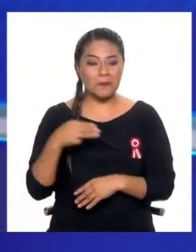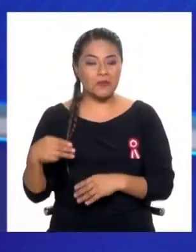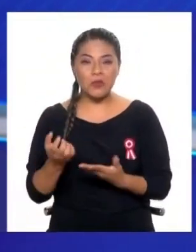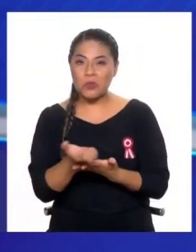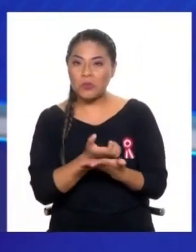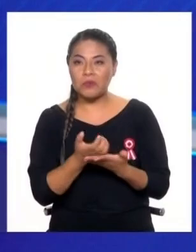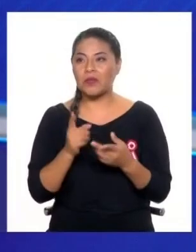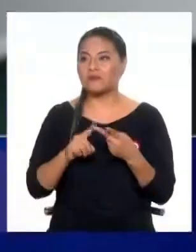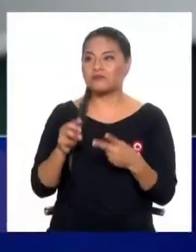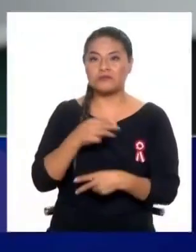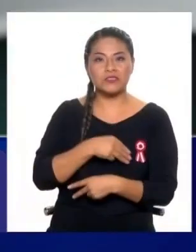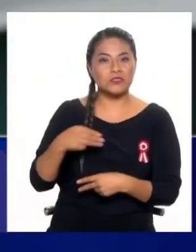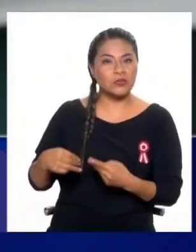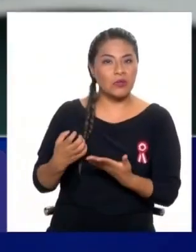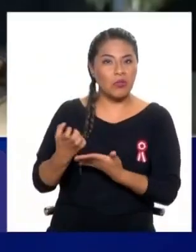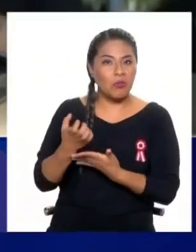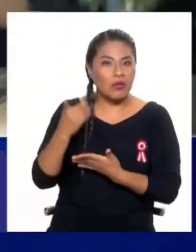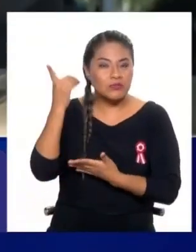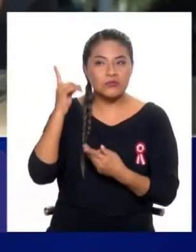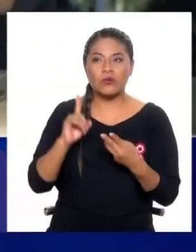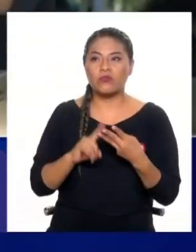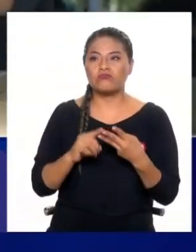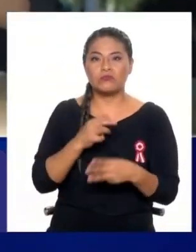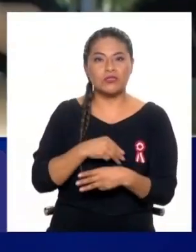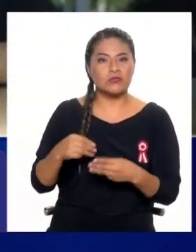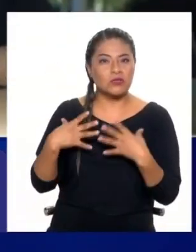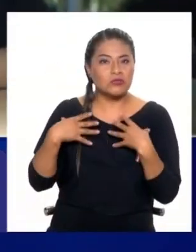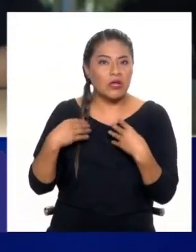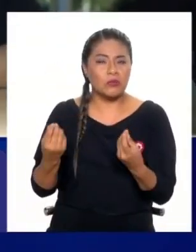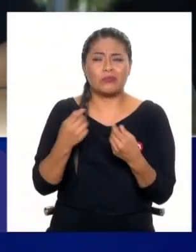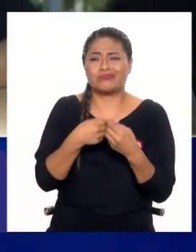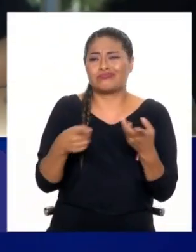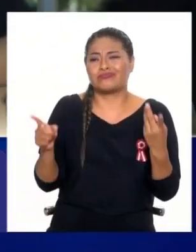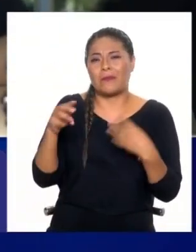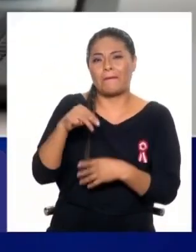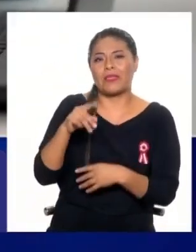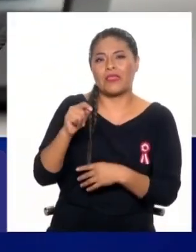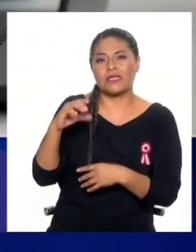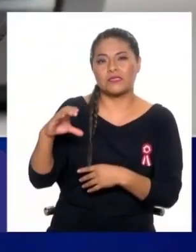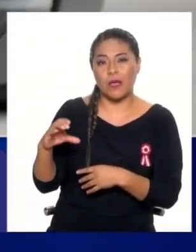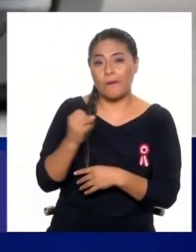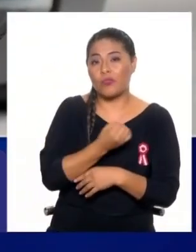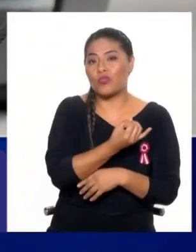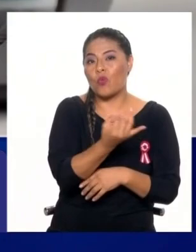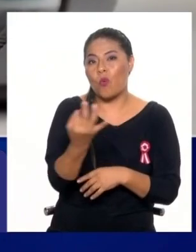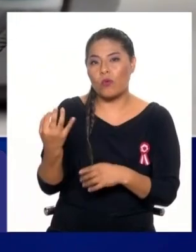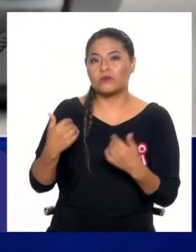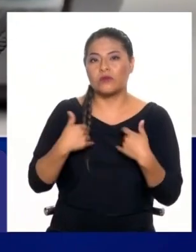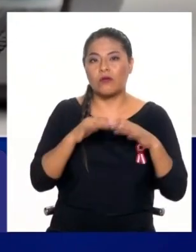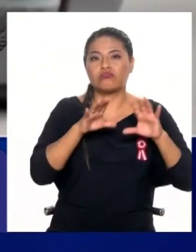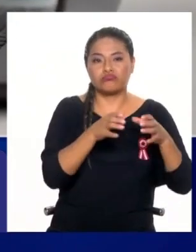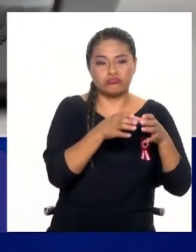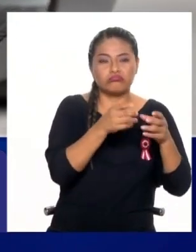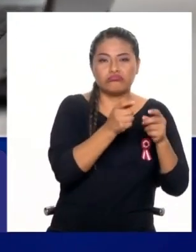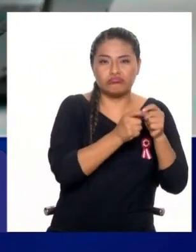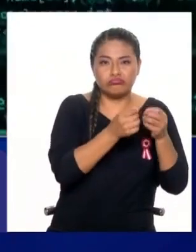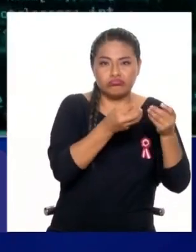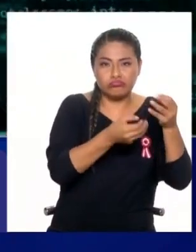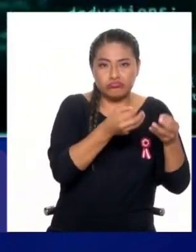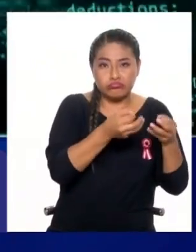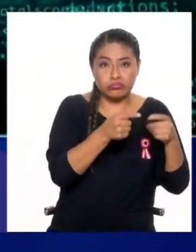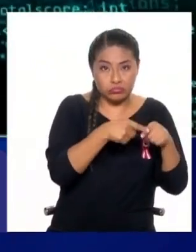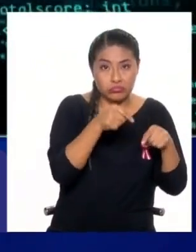dígase el Ministerio de Educación, el Ministerio de Salud, el MTC, todos tienen sus centros de datos, sus bases de datos en Lima. ¿Y eso es